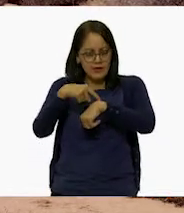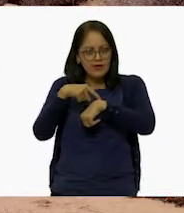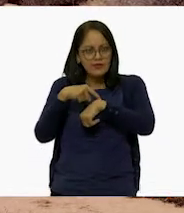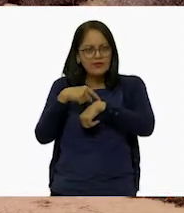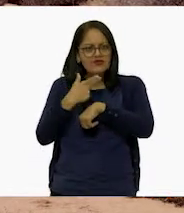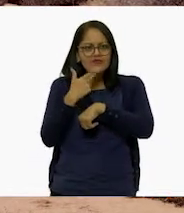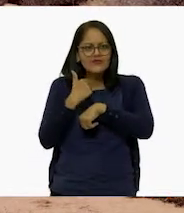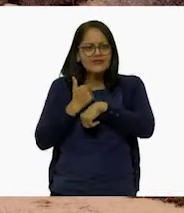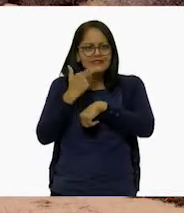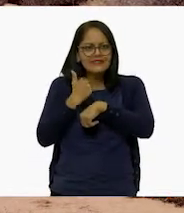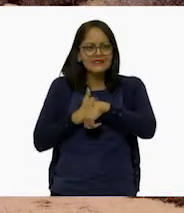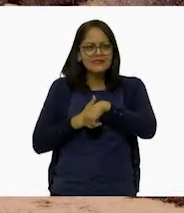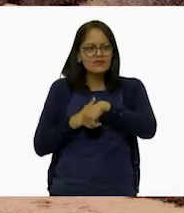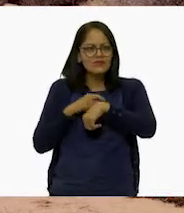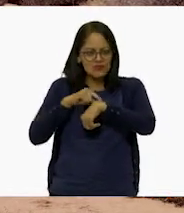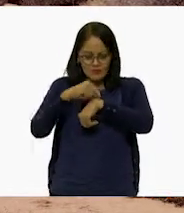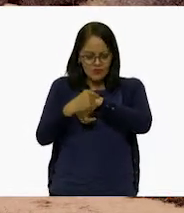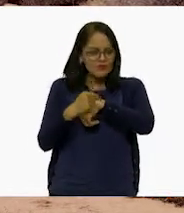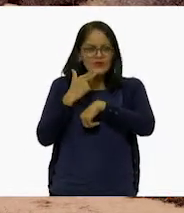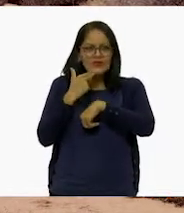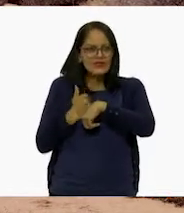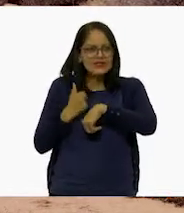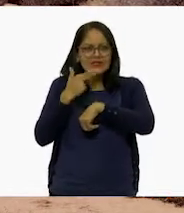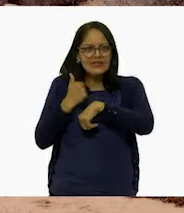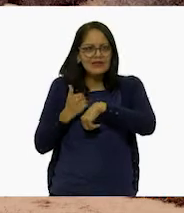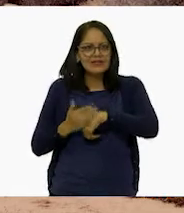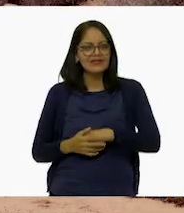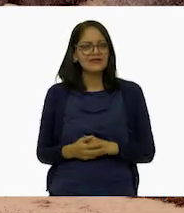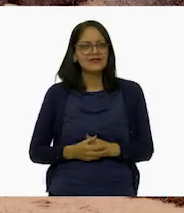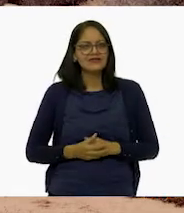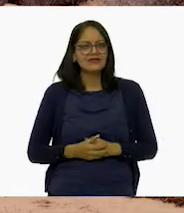funciona. No funciona. ver.